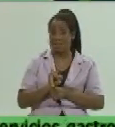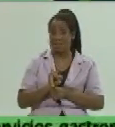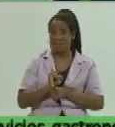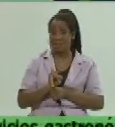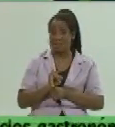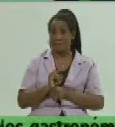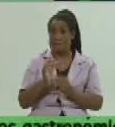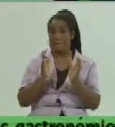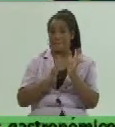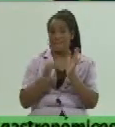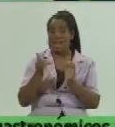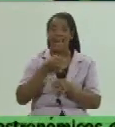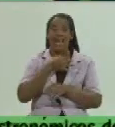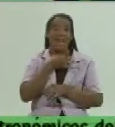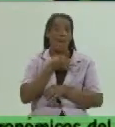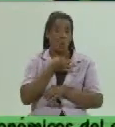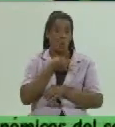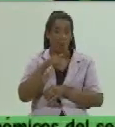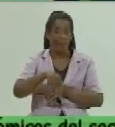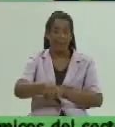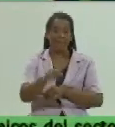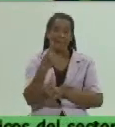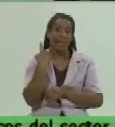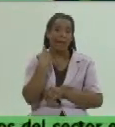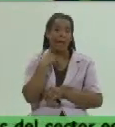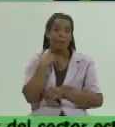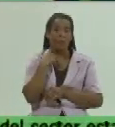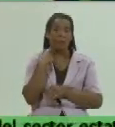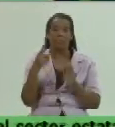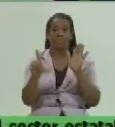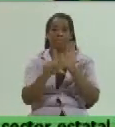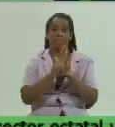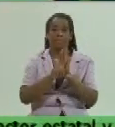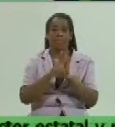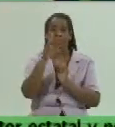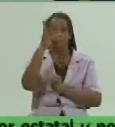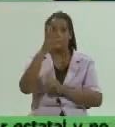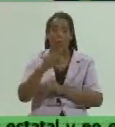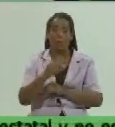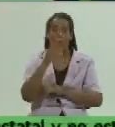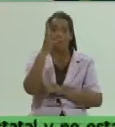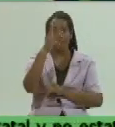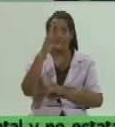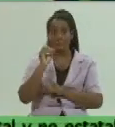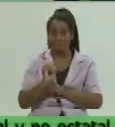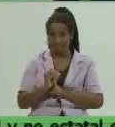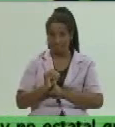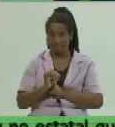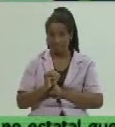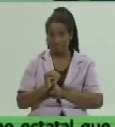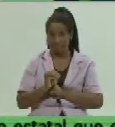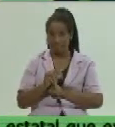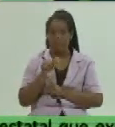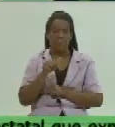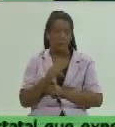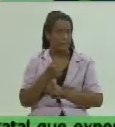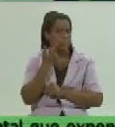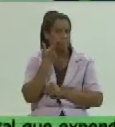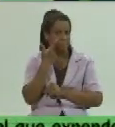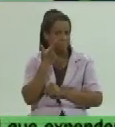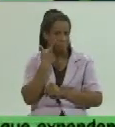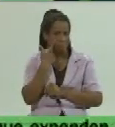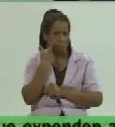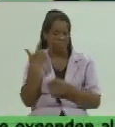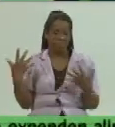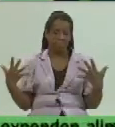de enero de este año sale el decreto 30 se ha tenido una actuación relacionada